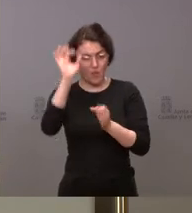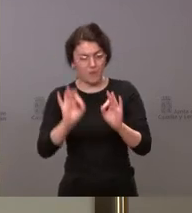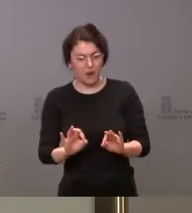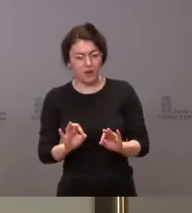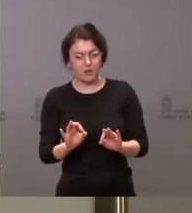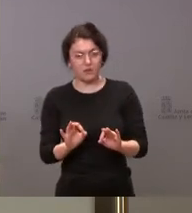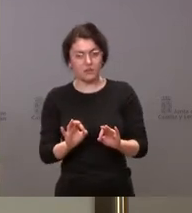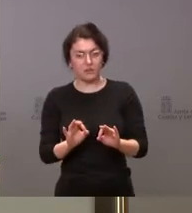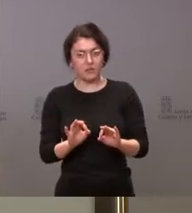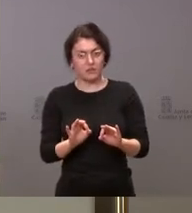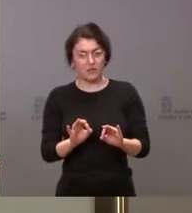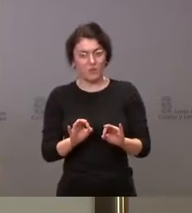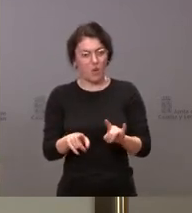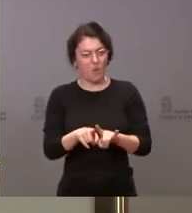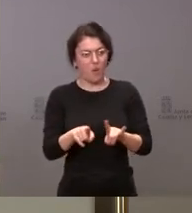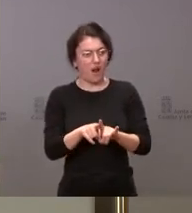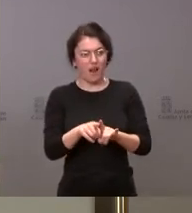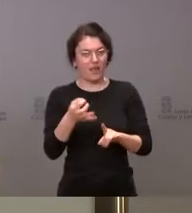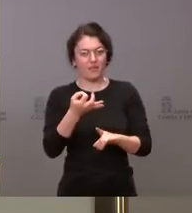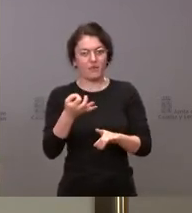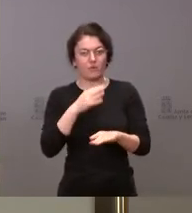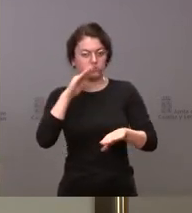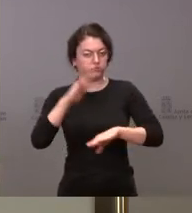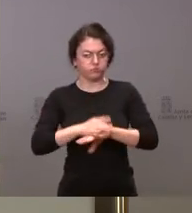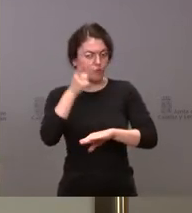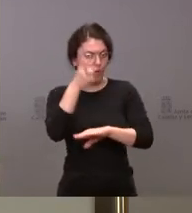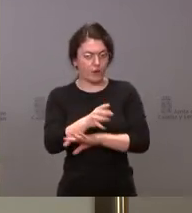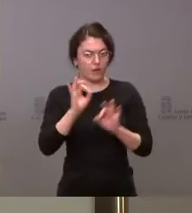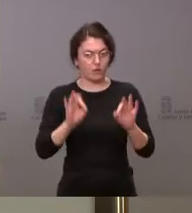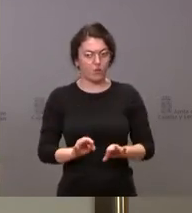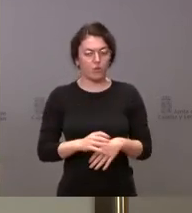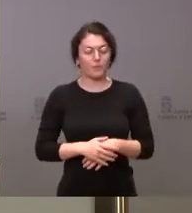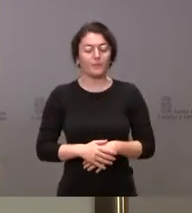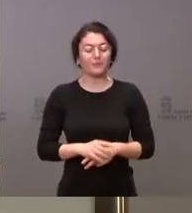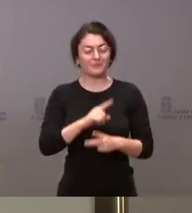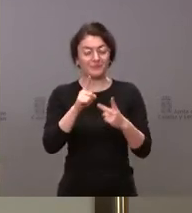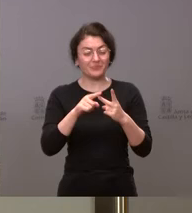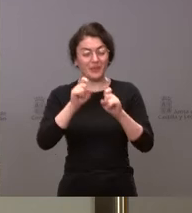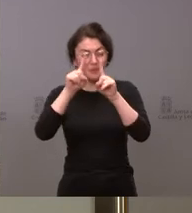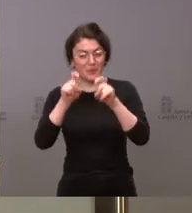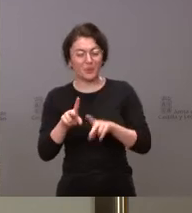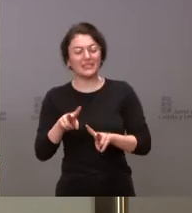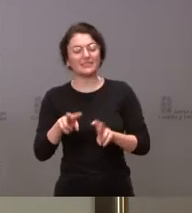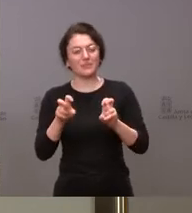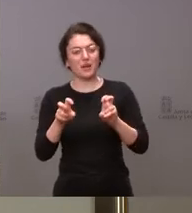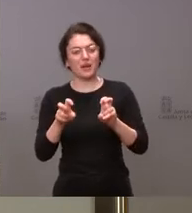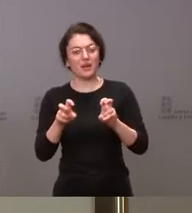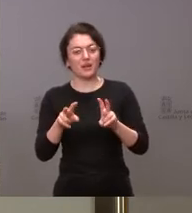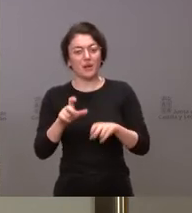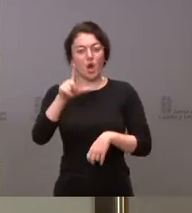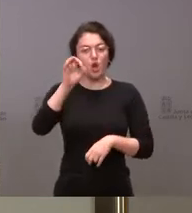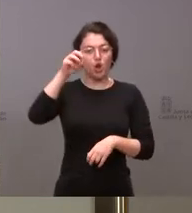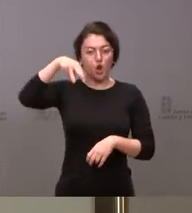obligatoriamente. Y la otra cuestión que le quería plantear es en relación a la LONLOE.